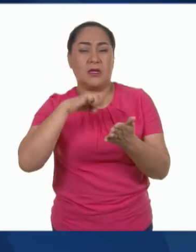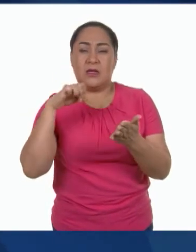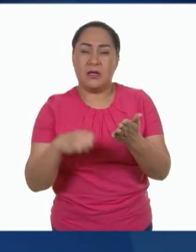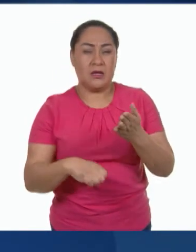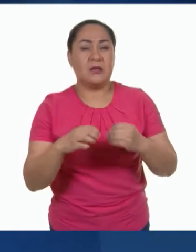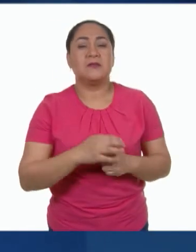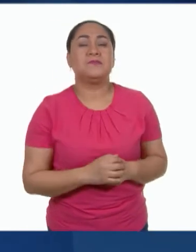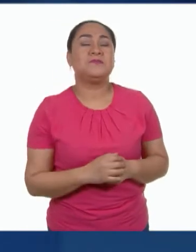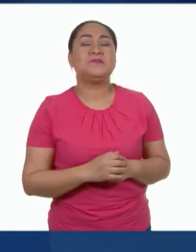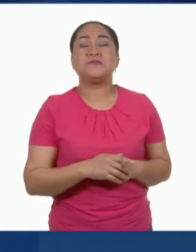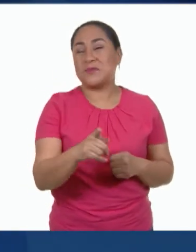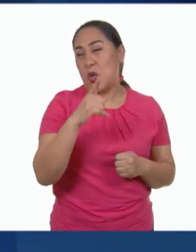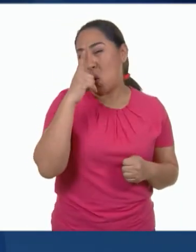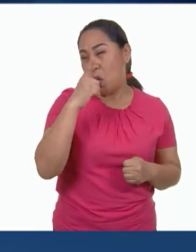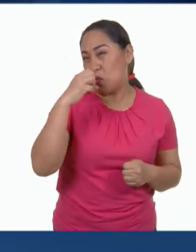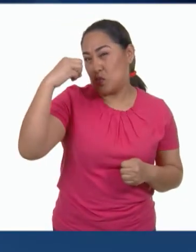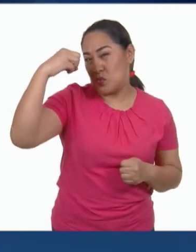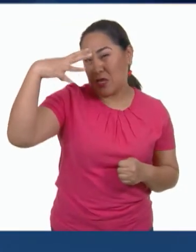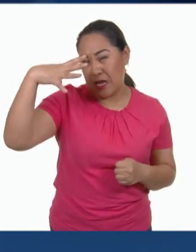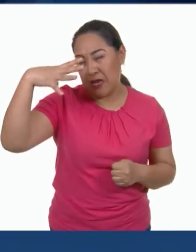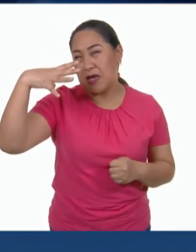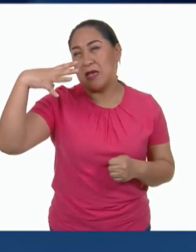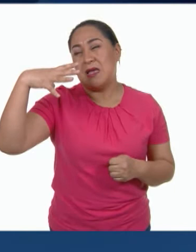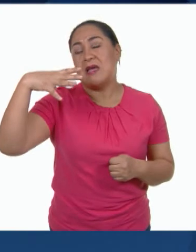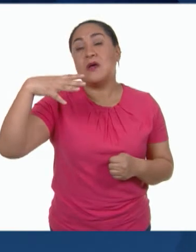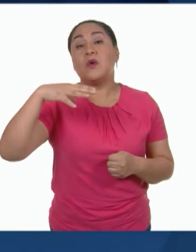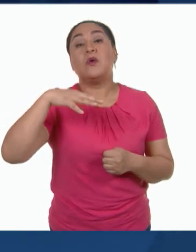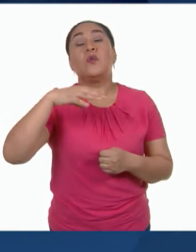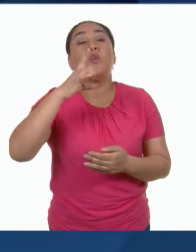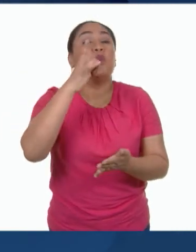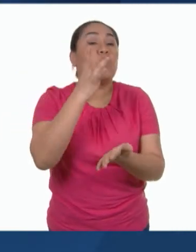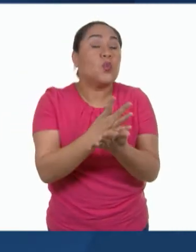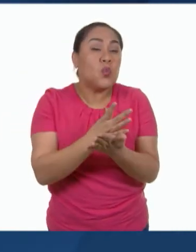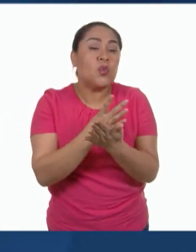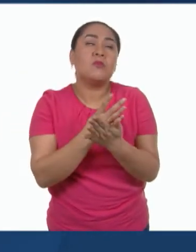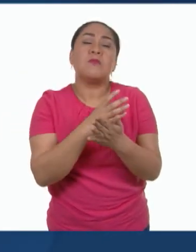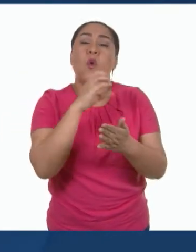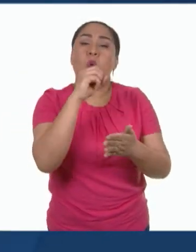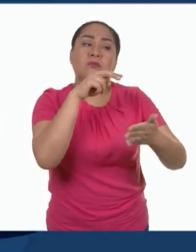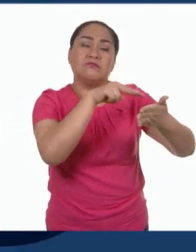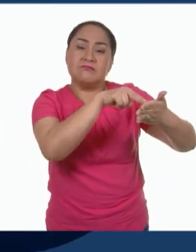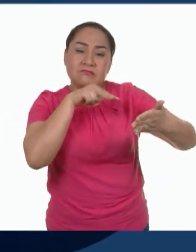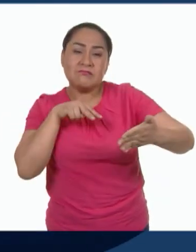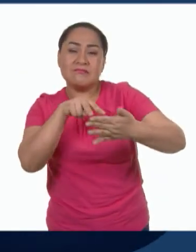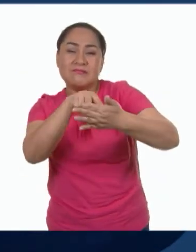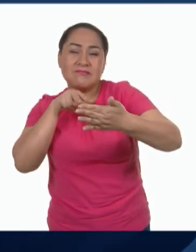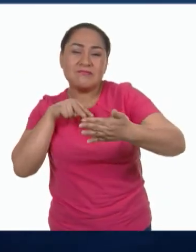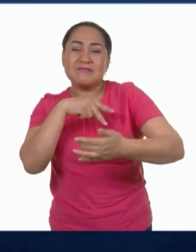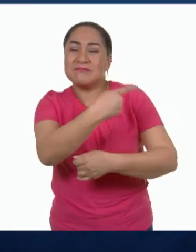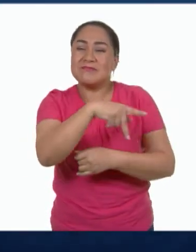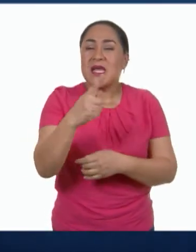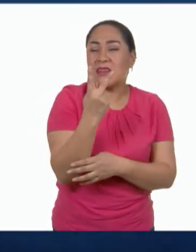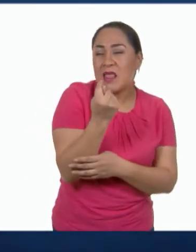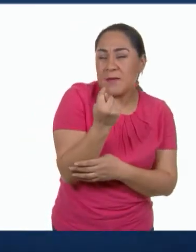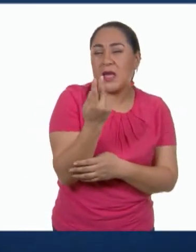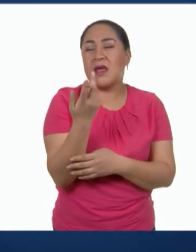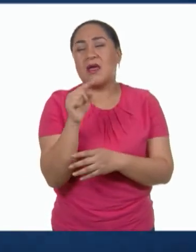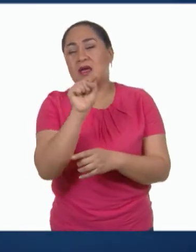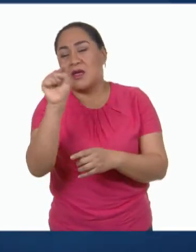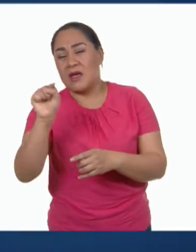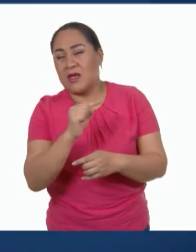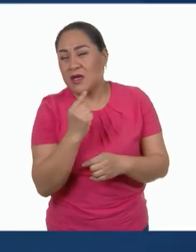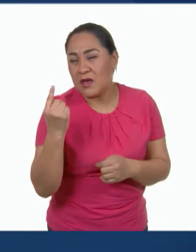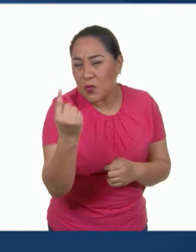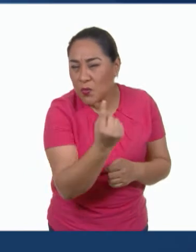solo encender las luces que estamos utilizando en un momento determinado y desconectar los aparatos electrónicos, cuando no